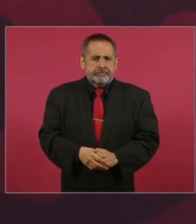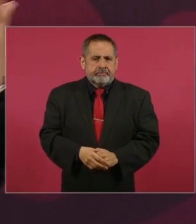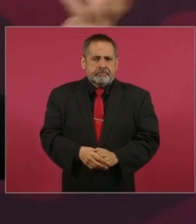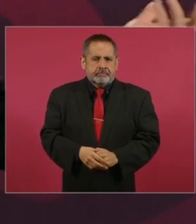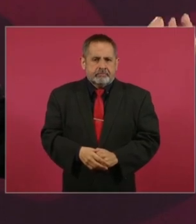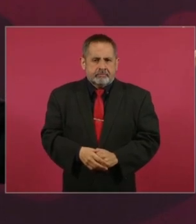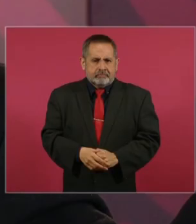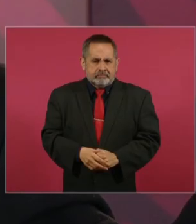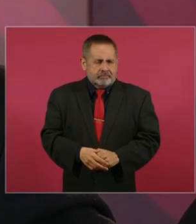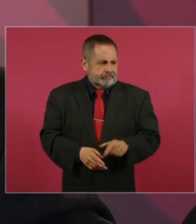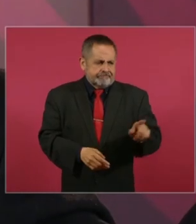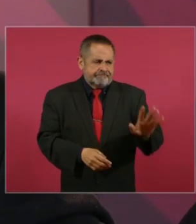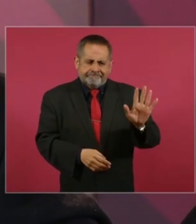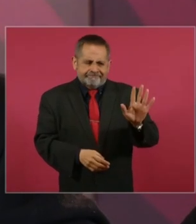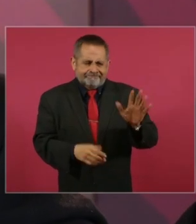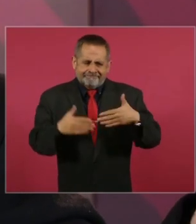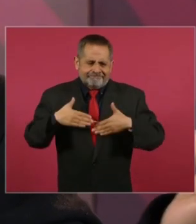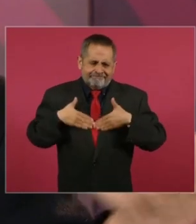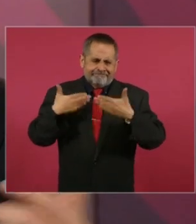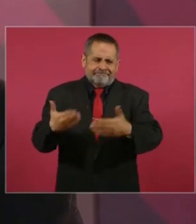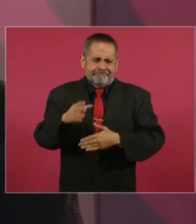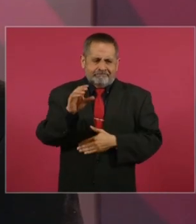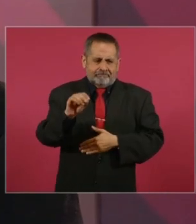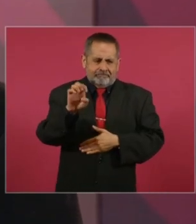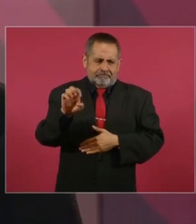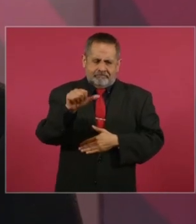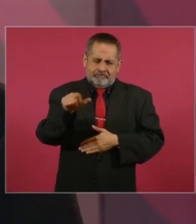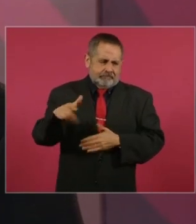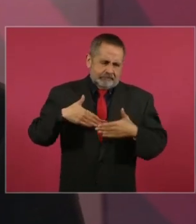No, pues no les tenemos confianza a ellos.